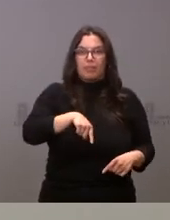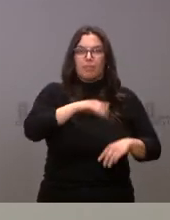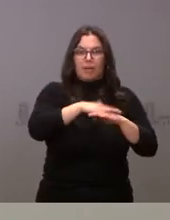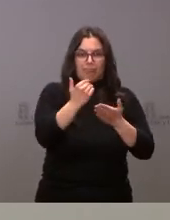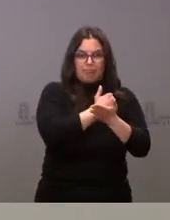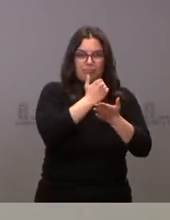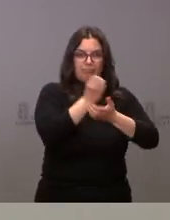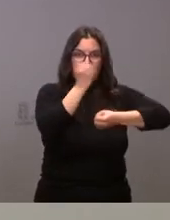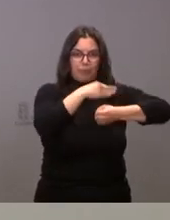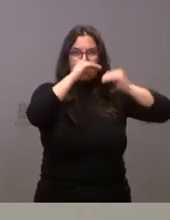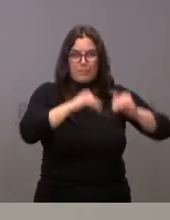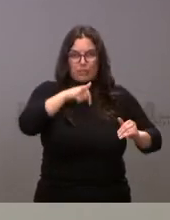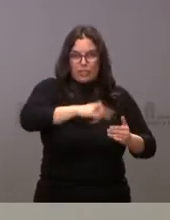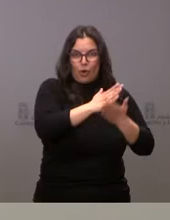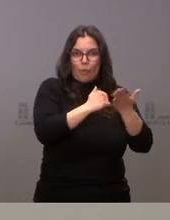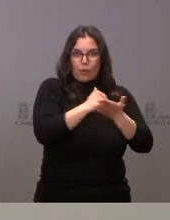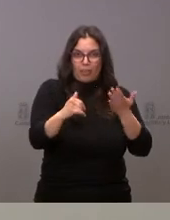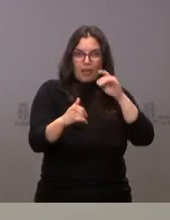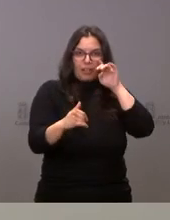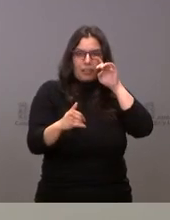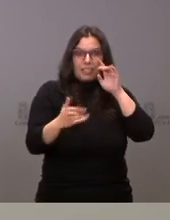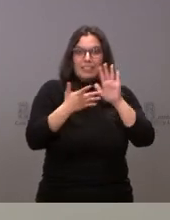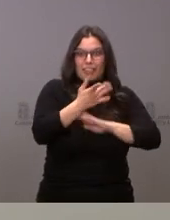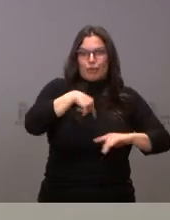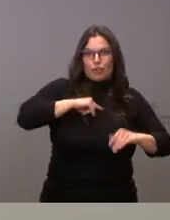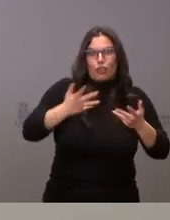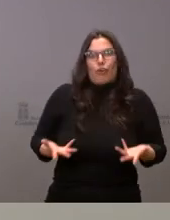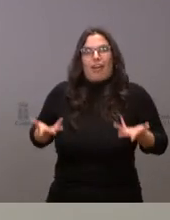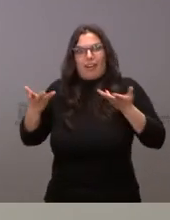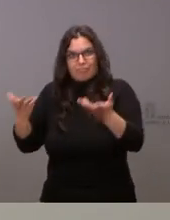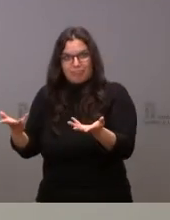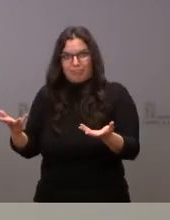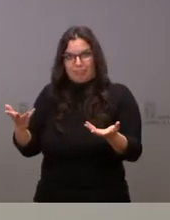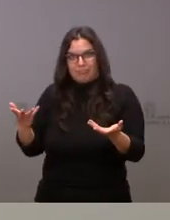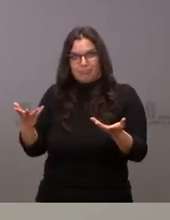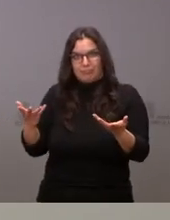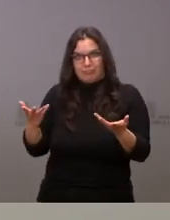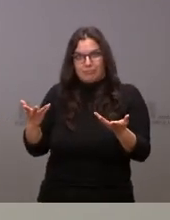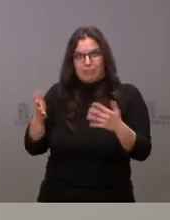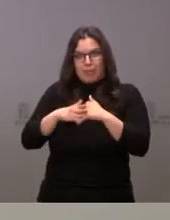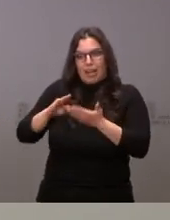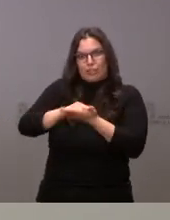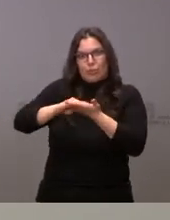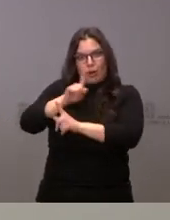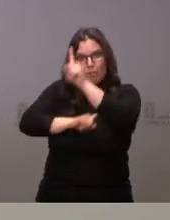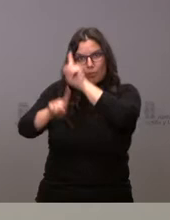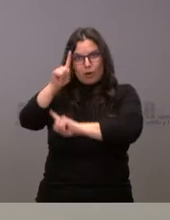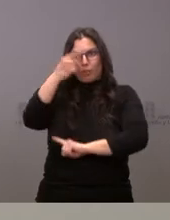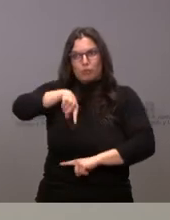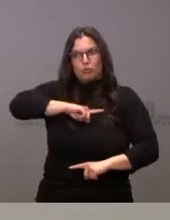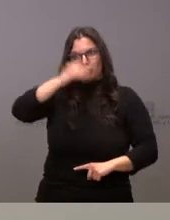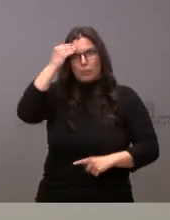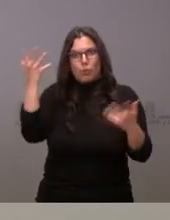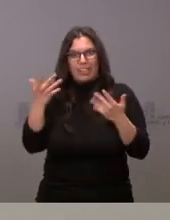ingresos para nuestra comunidad y por tanto ahí hay una contribución desde Castilla y León a la solución del problema que nos parece urgente,